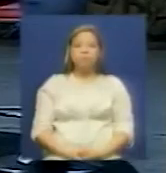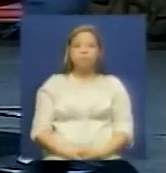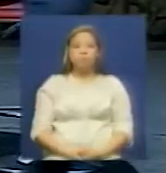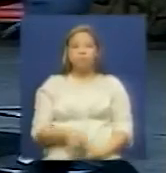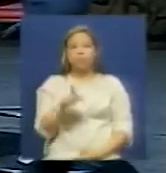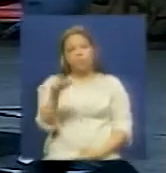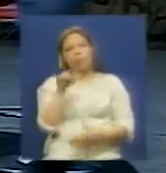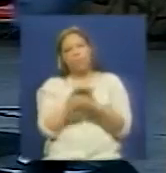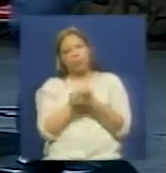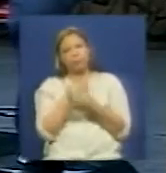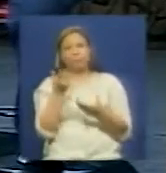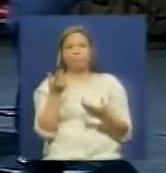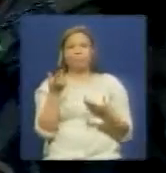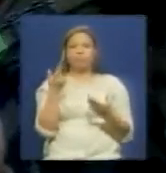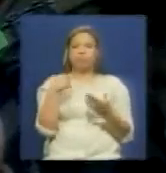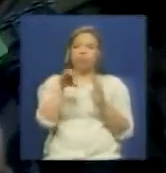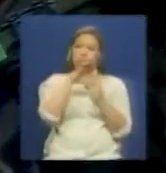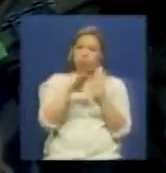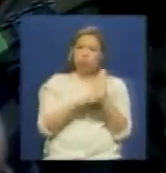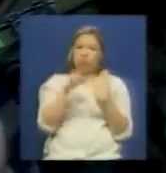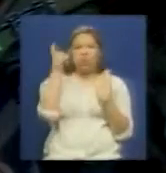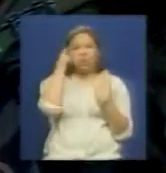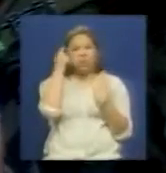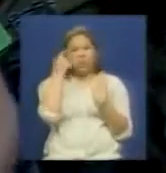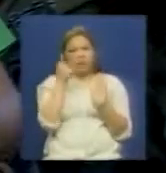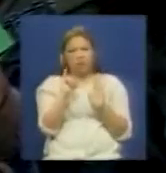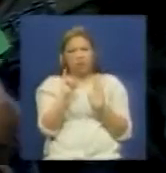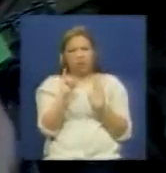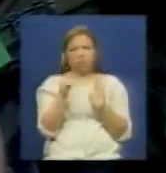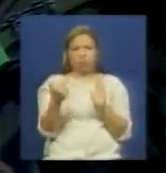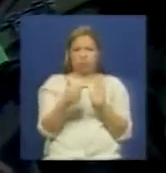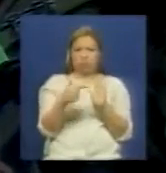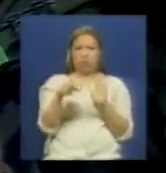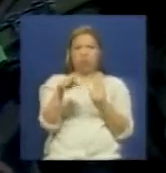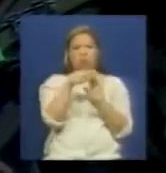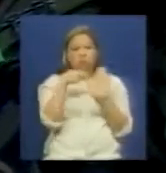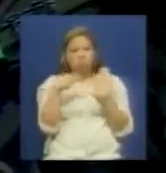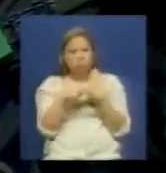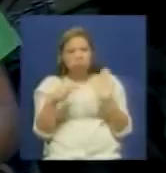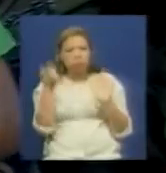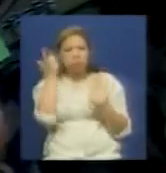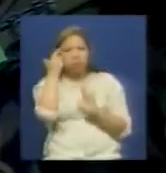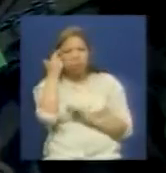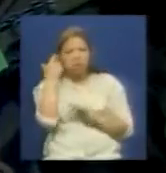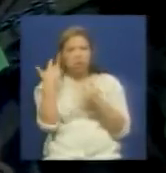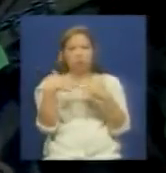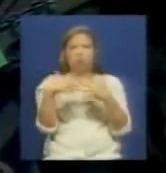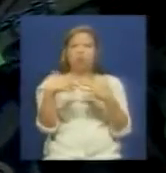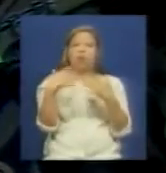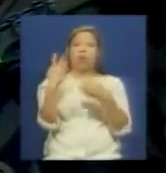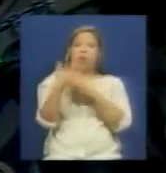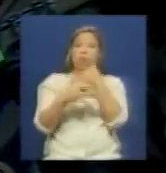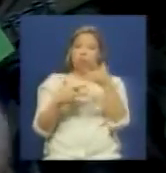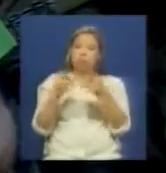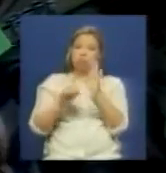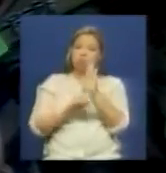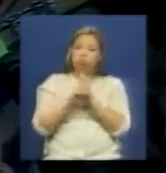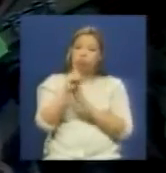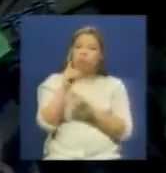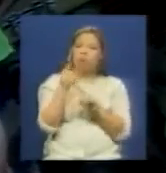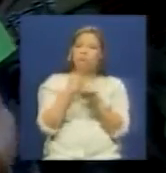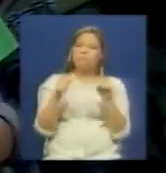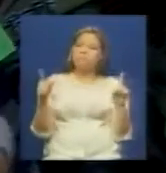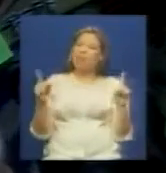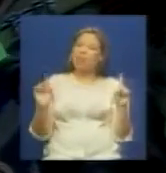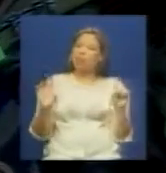una cosa es manejar la constitución saber que existe que nosotros luchamos por ella y que además tienen muchísimas herramientas para poder avanzar ahora